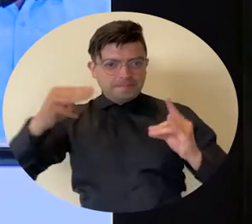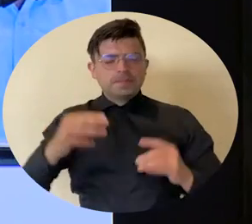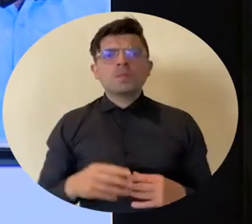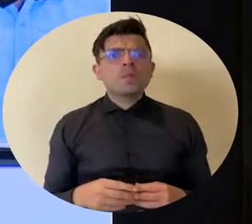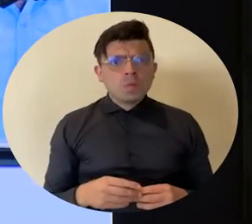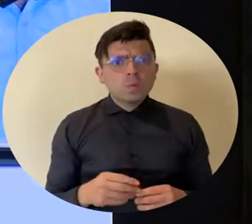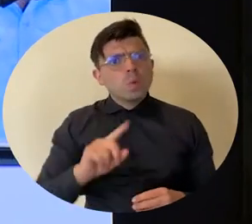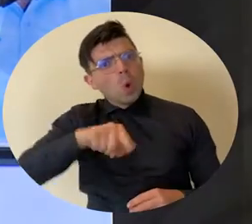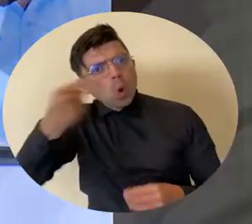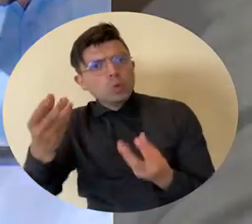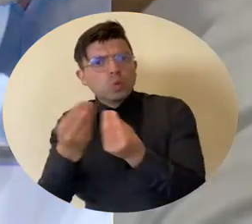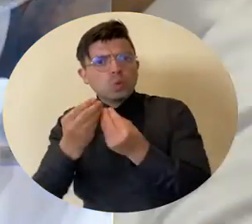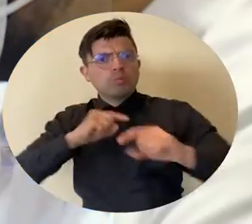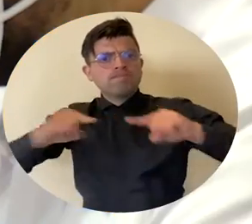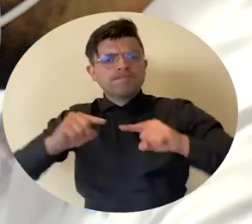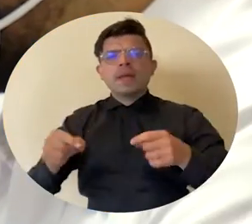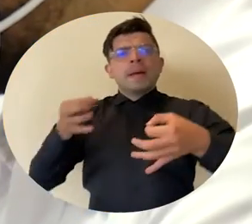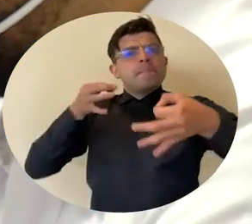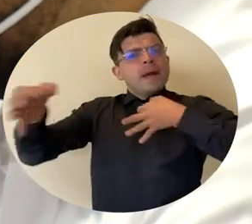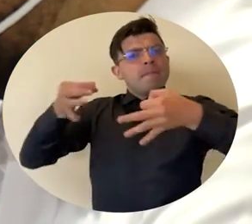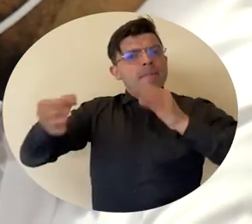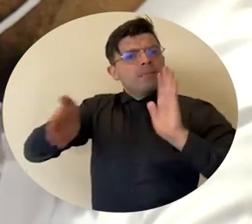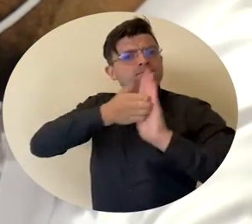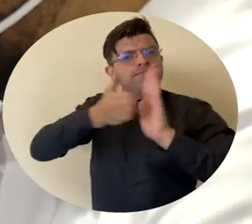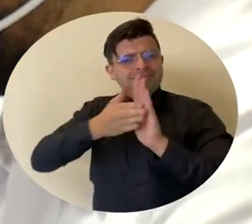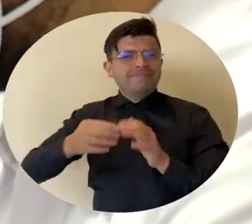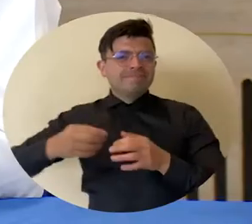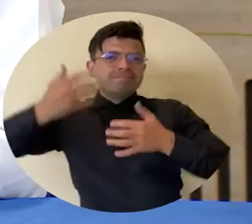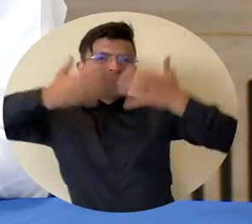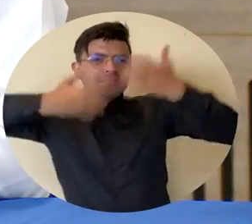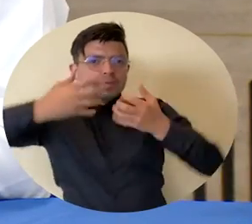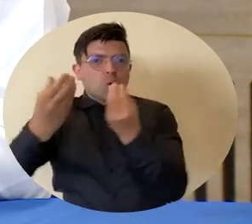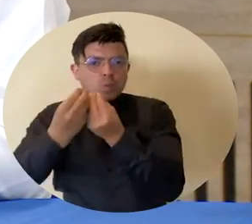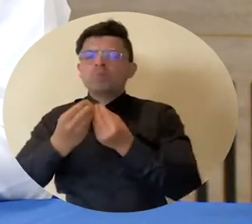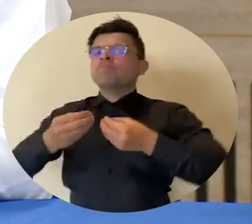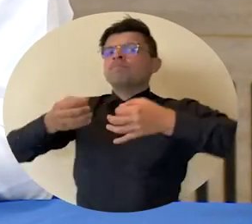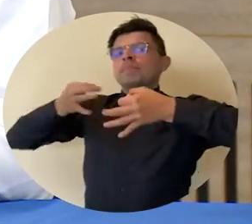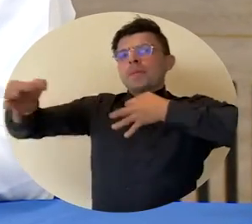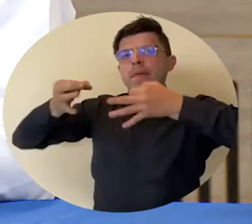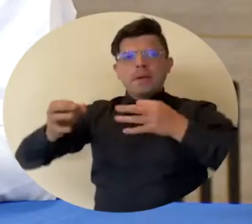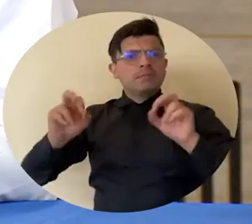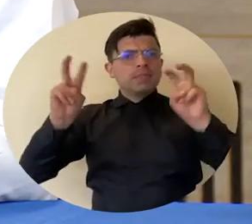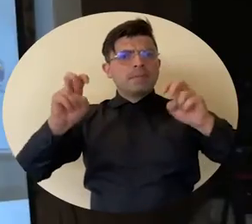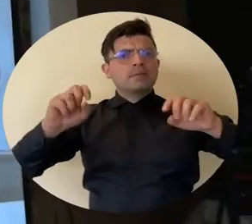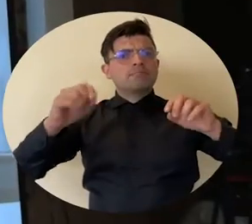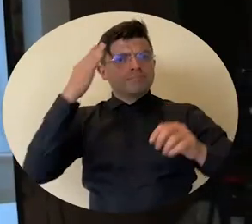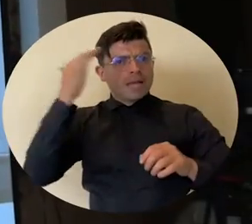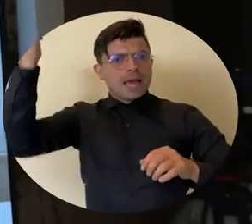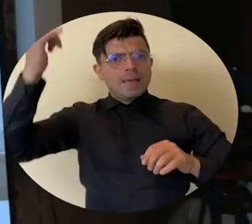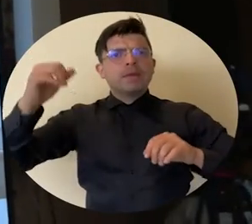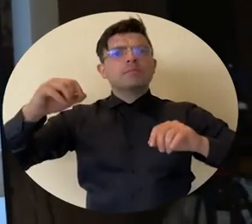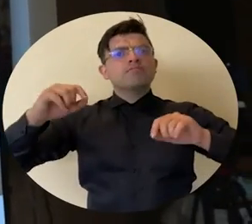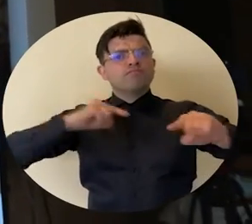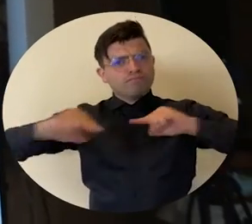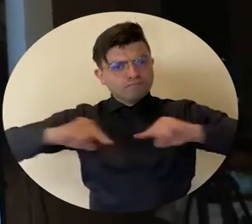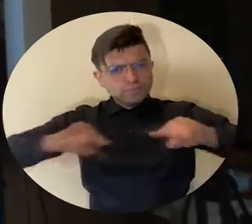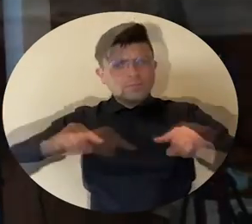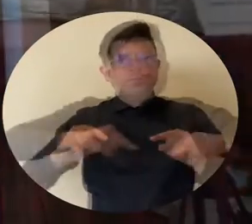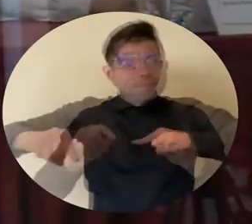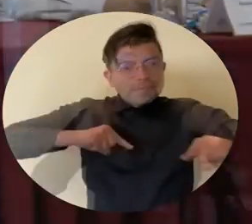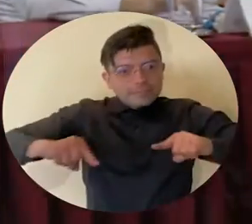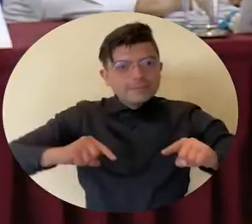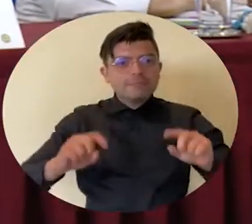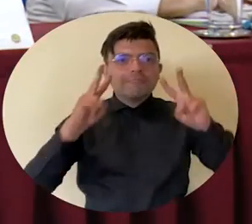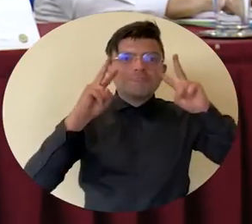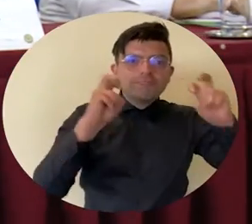Salazar, rector de la Alma Mater y el equipo directivo sustentaron ante los evaluadores aspectos académicos, administrativos, investigativos